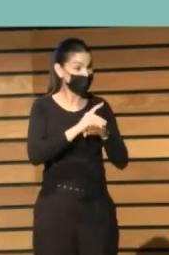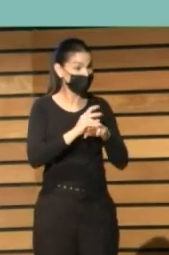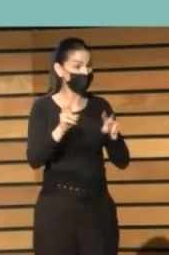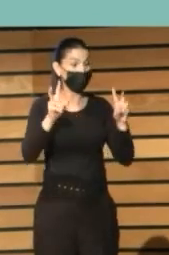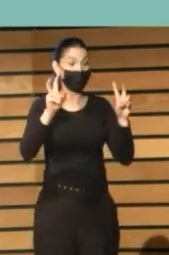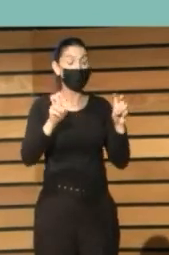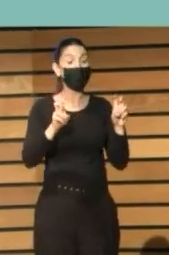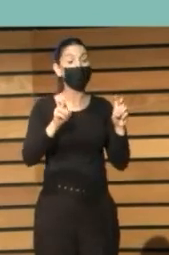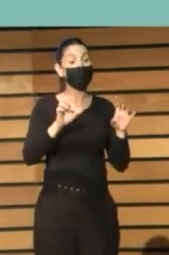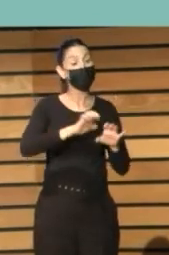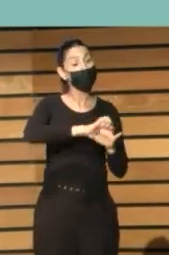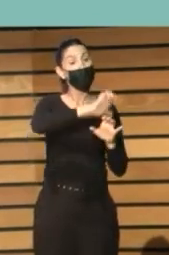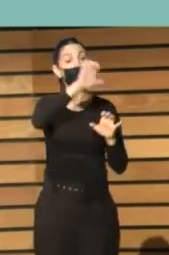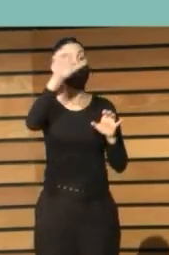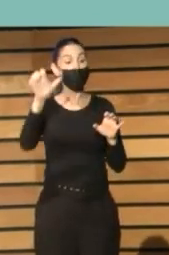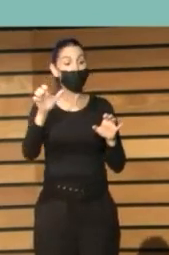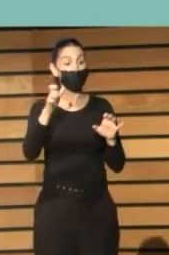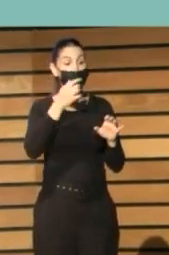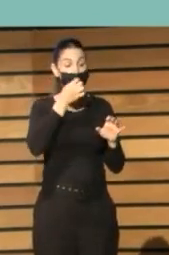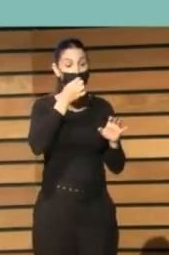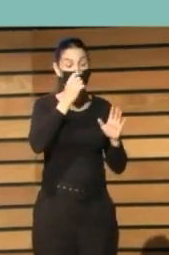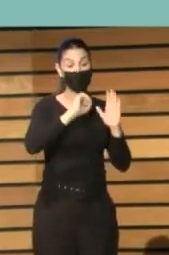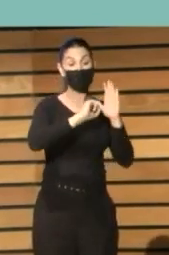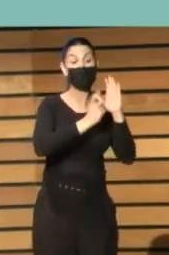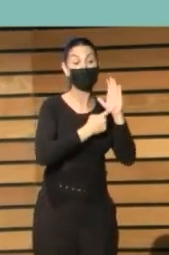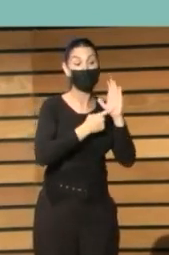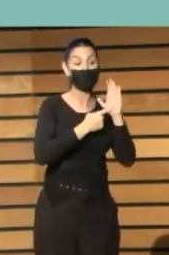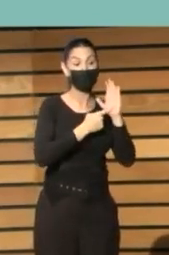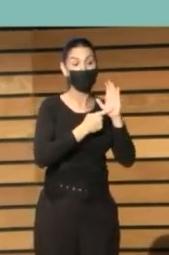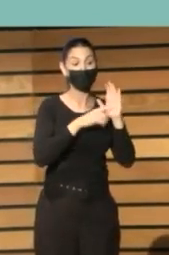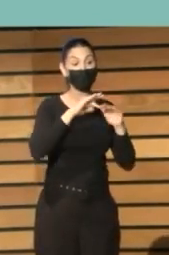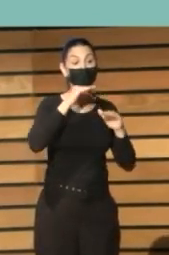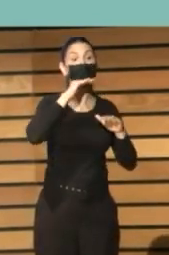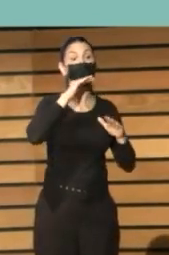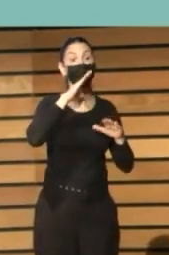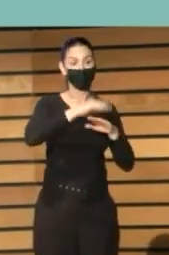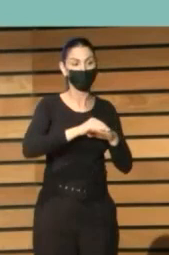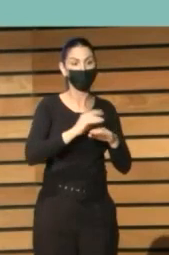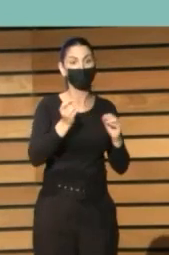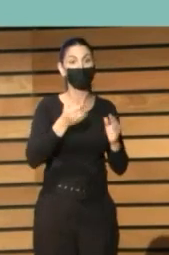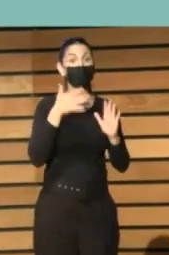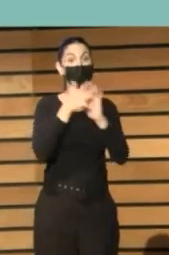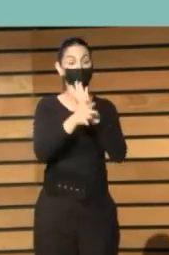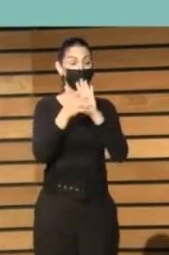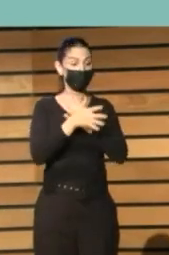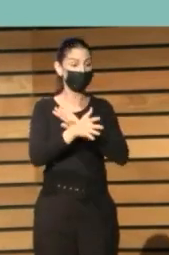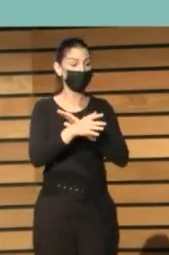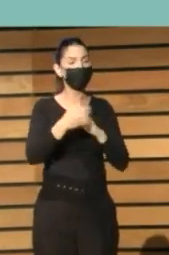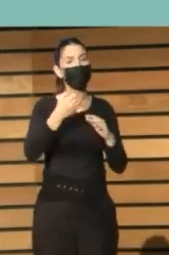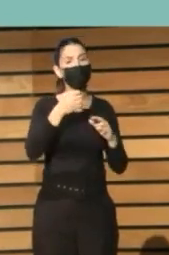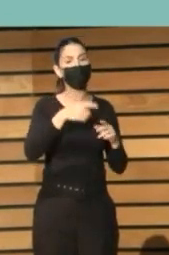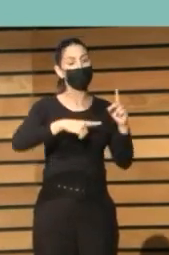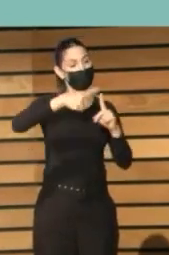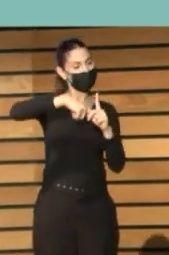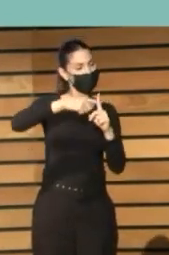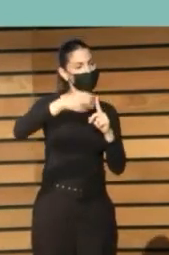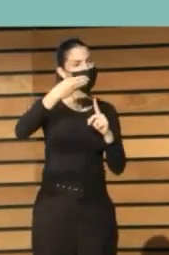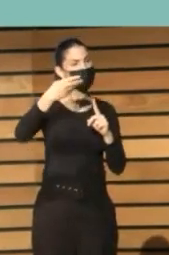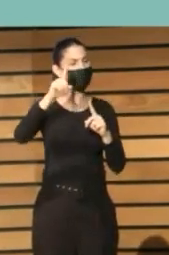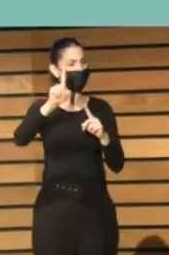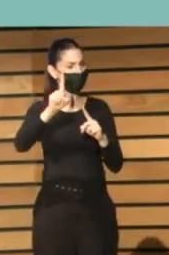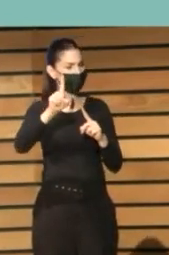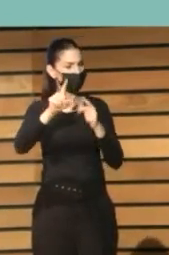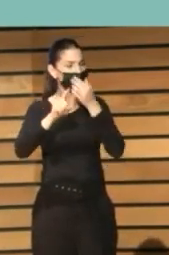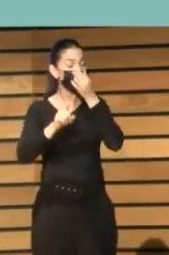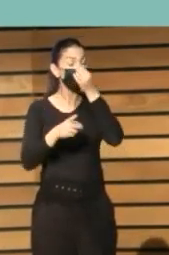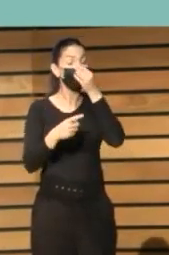marco europeo de la competencia digital, que también tiene unos niveles de logro y, en este caso, el nivel B1 es el que se señala como